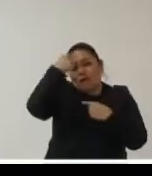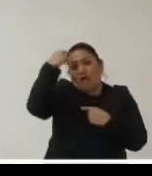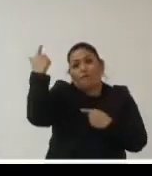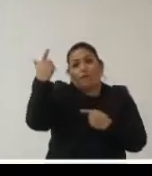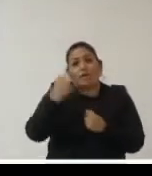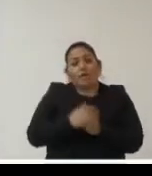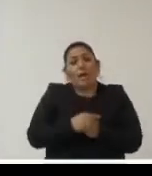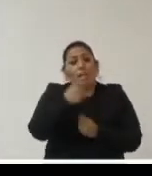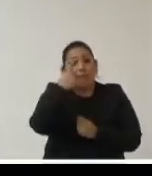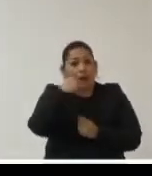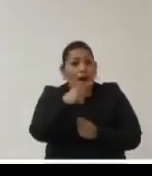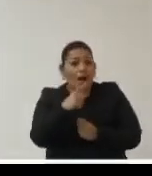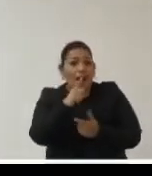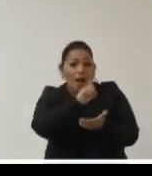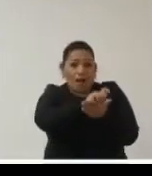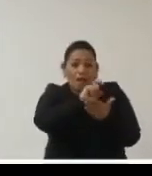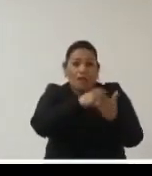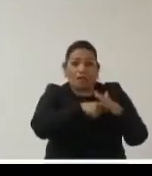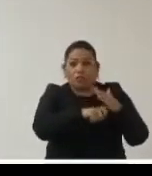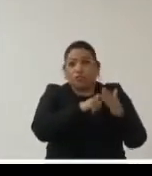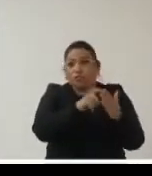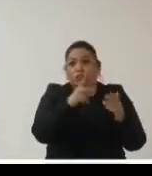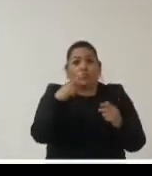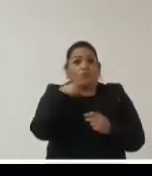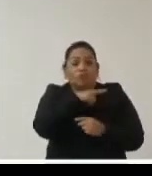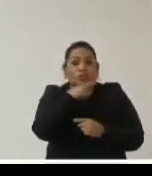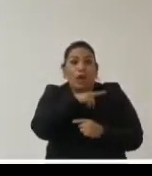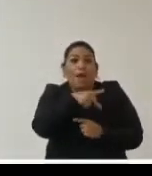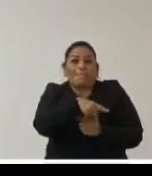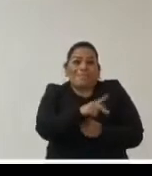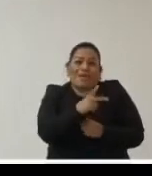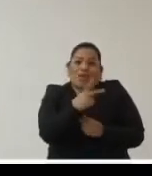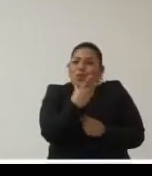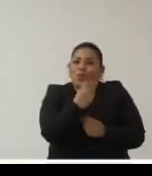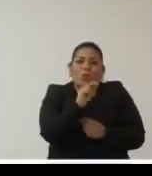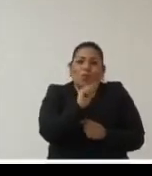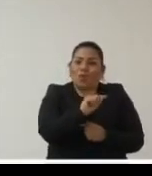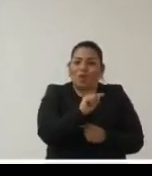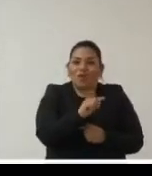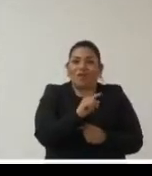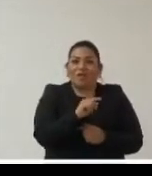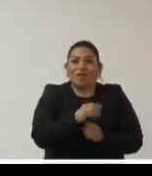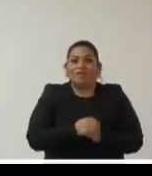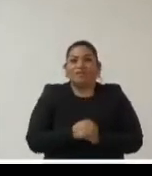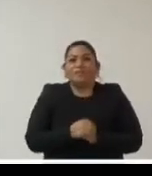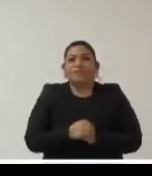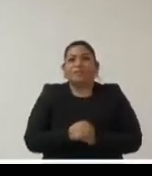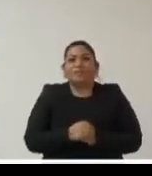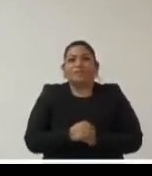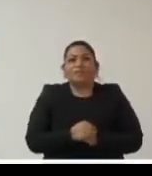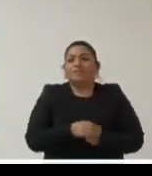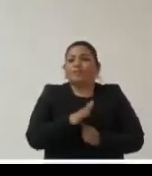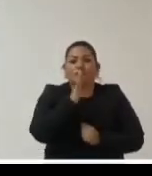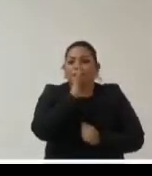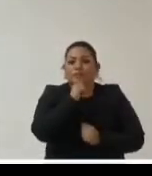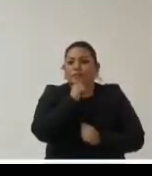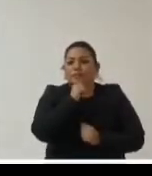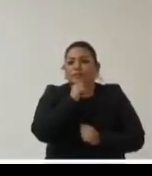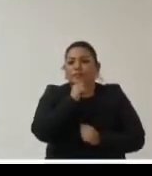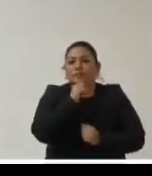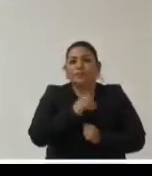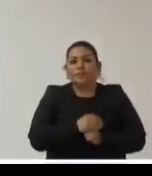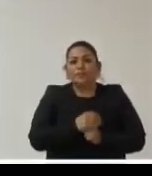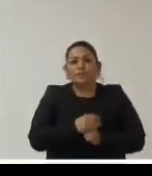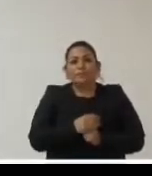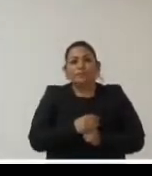adquirir compras de emergencia pero que no por ello ella lo menciona y yo lo reitero no se puede dejar en